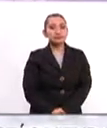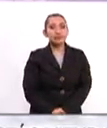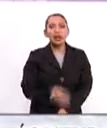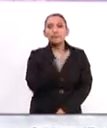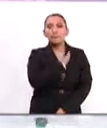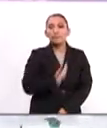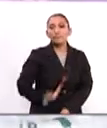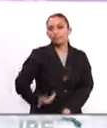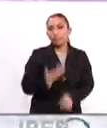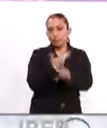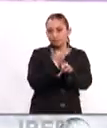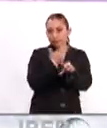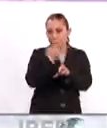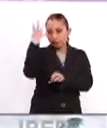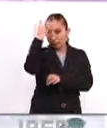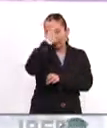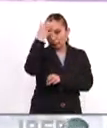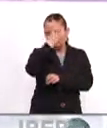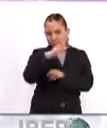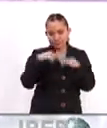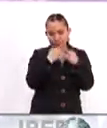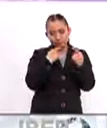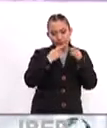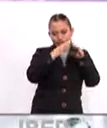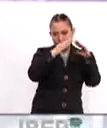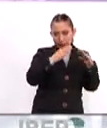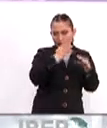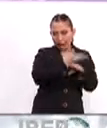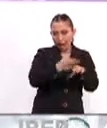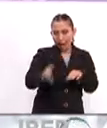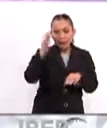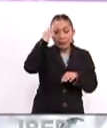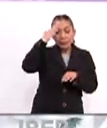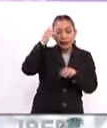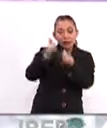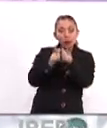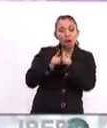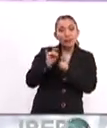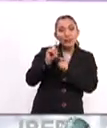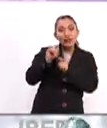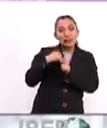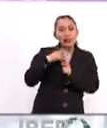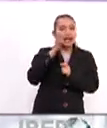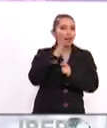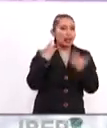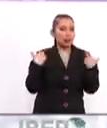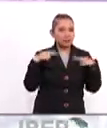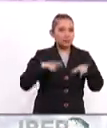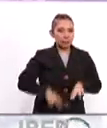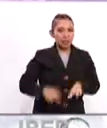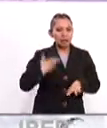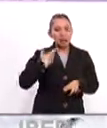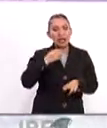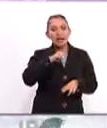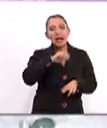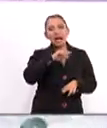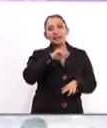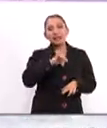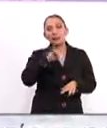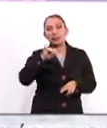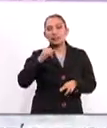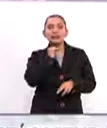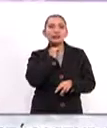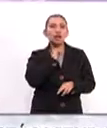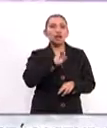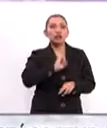El presidente de los Estados Unidos, Donald Trump, se reunió en la Casa Blanca con los líderes demócratas en la Cámara de Representantes, Nancy Pelosi y en el